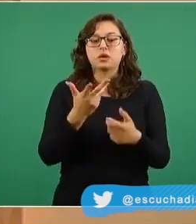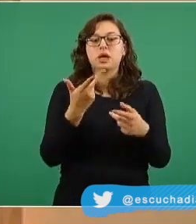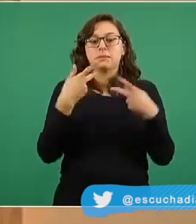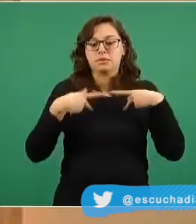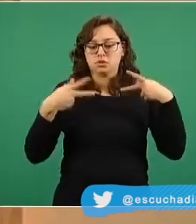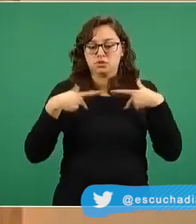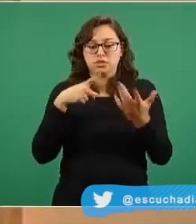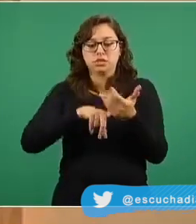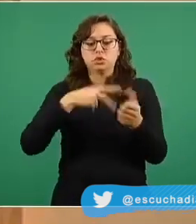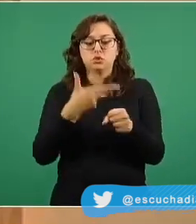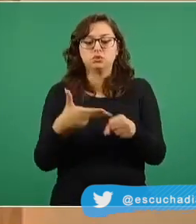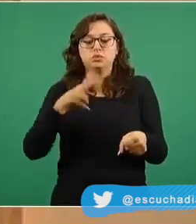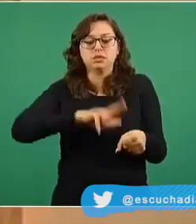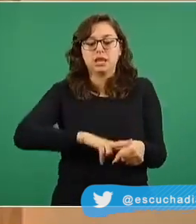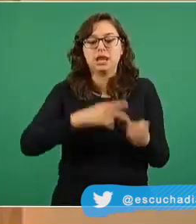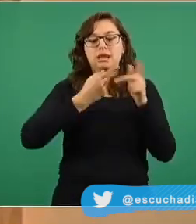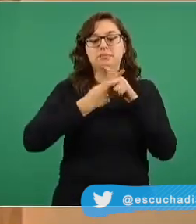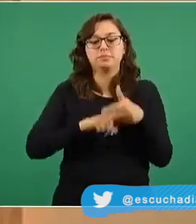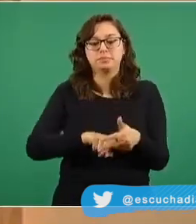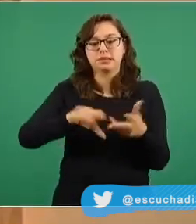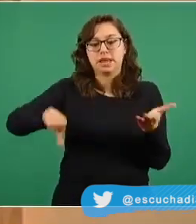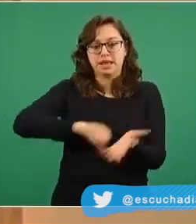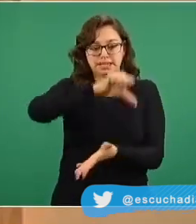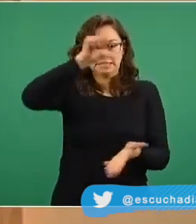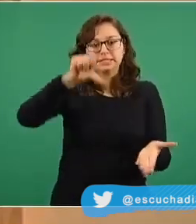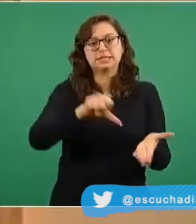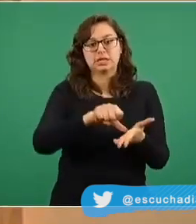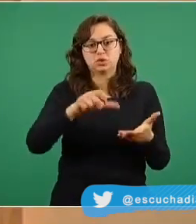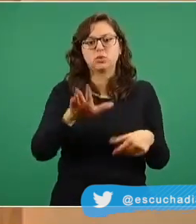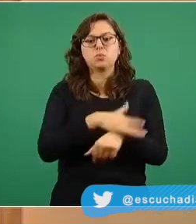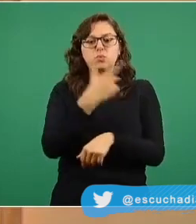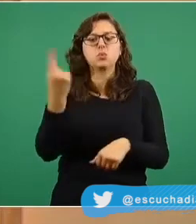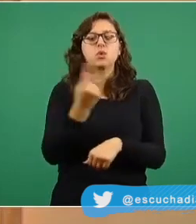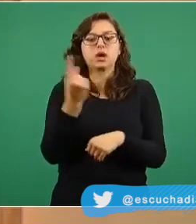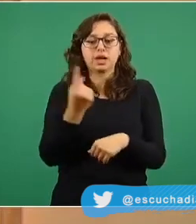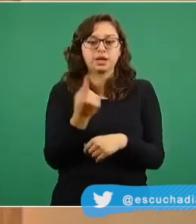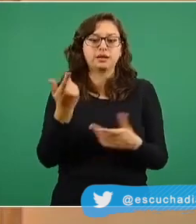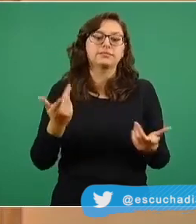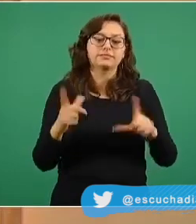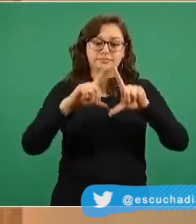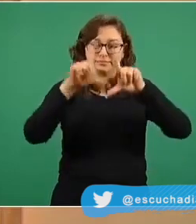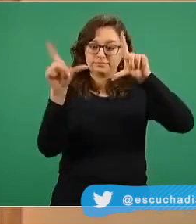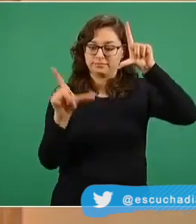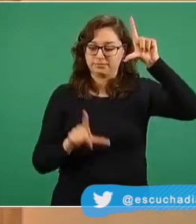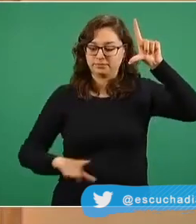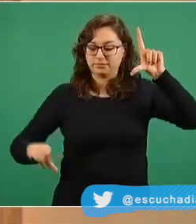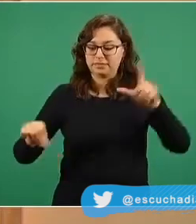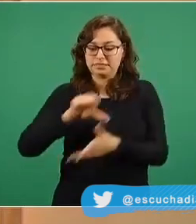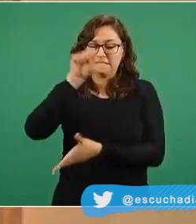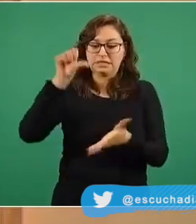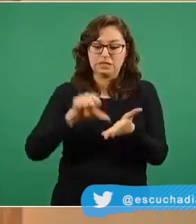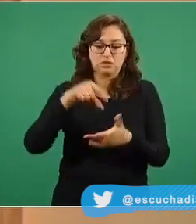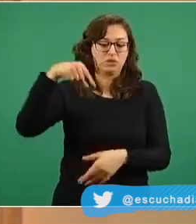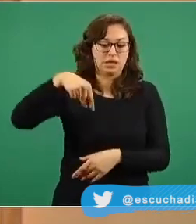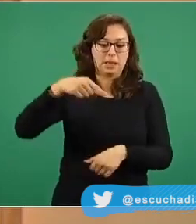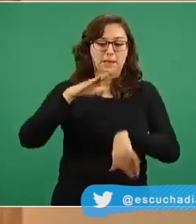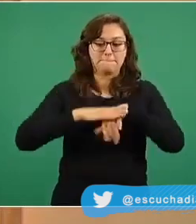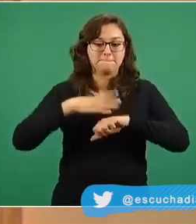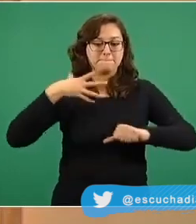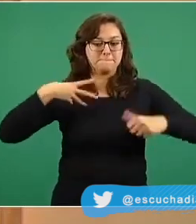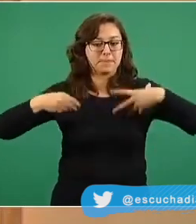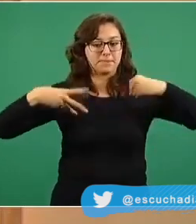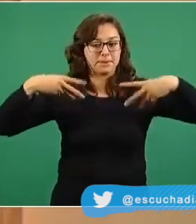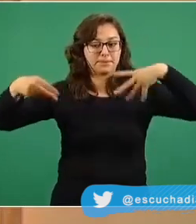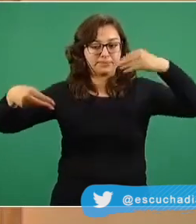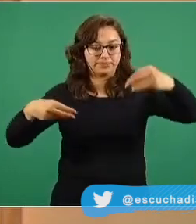el punto de arranque por ser precisamente la zona de mayor actividad epidémica en este momento nos extendemos